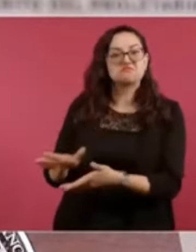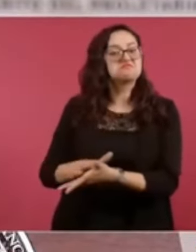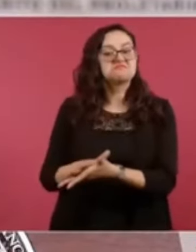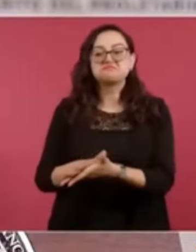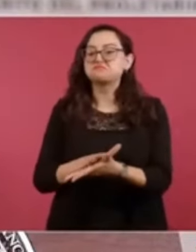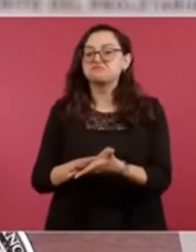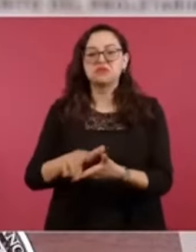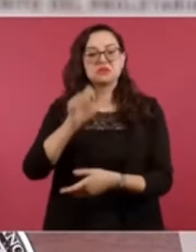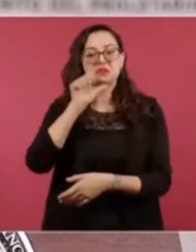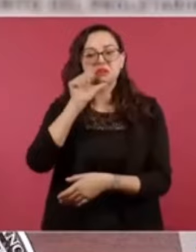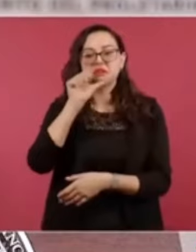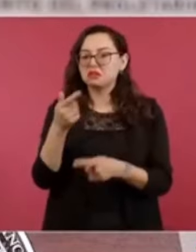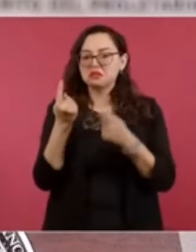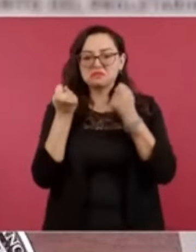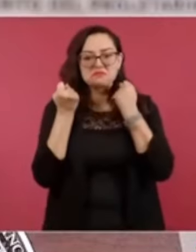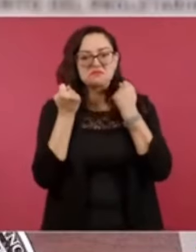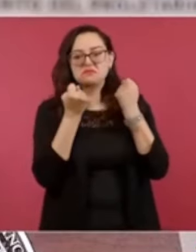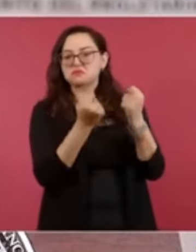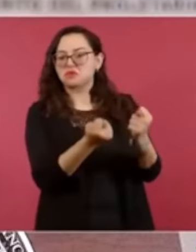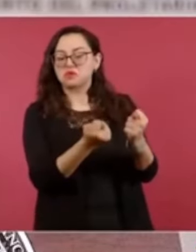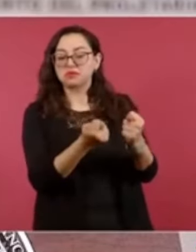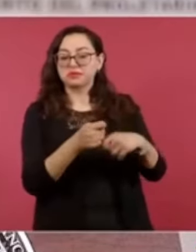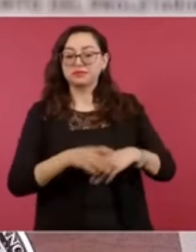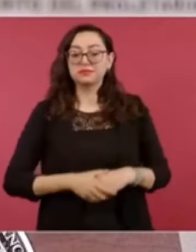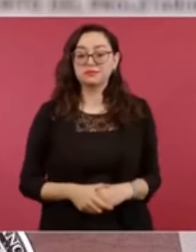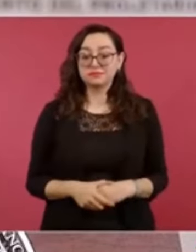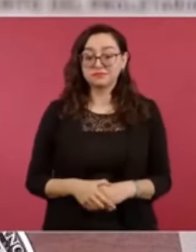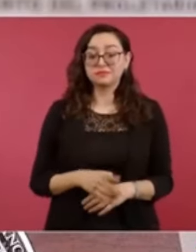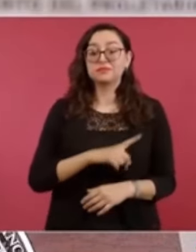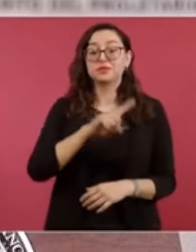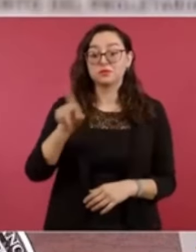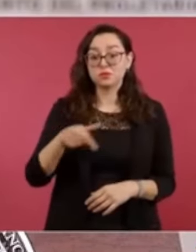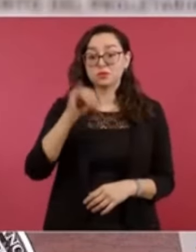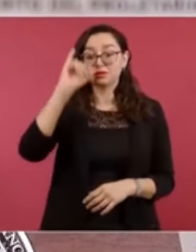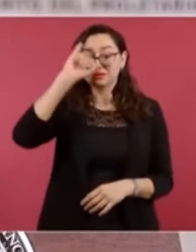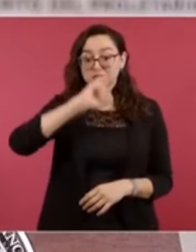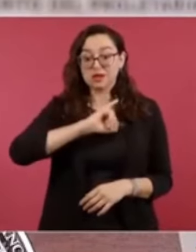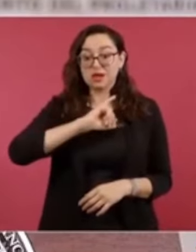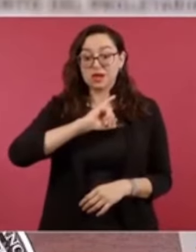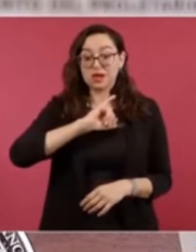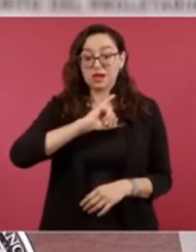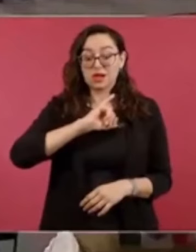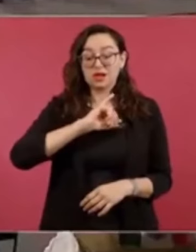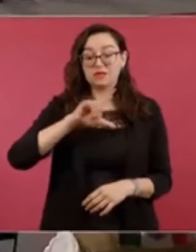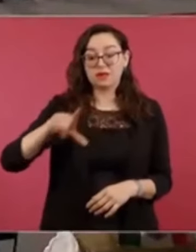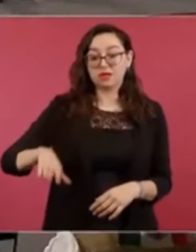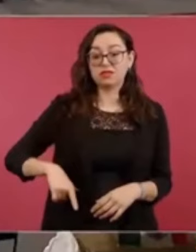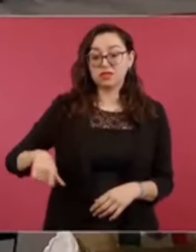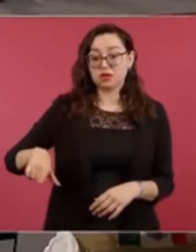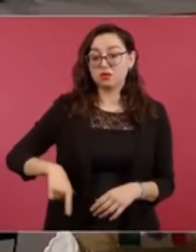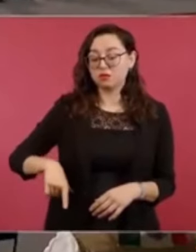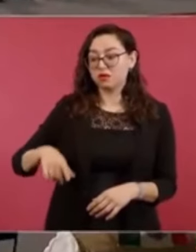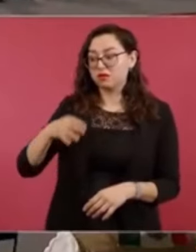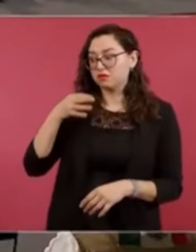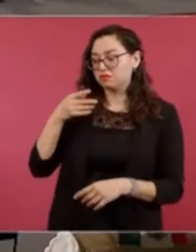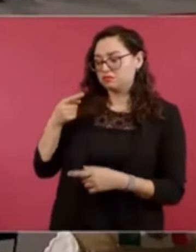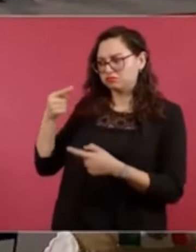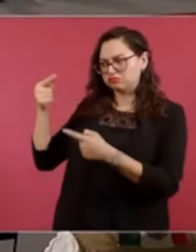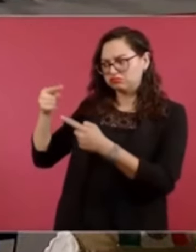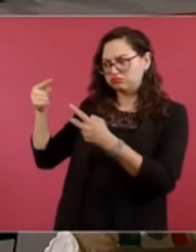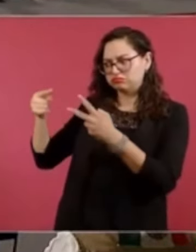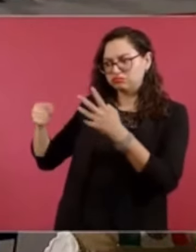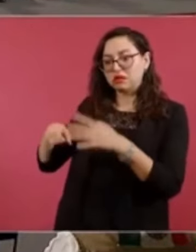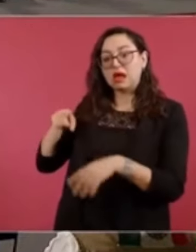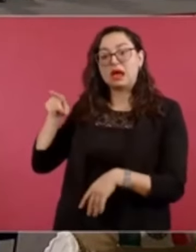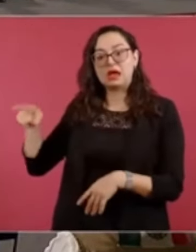y ustedes lo verán, en este espacio por la veda electoral no se puede difundir,